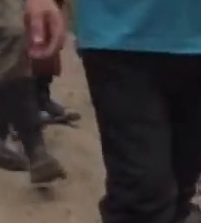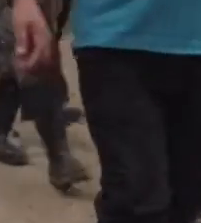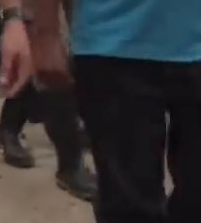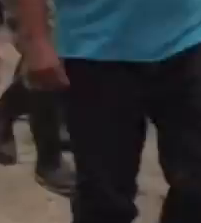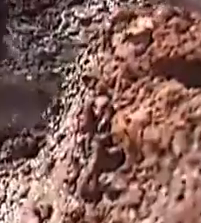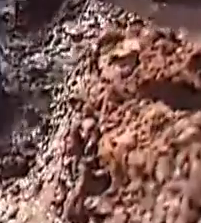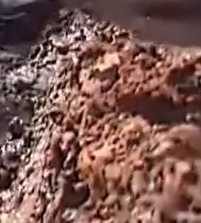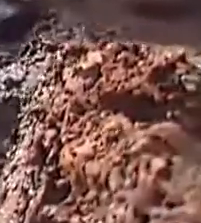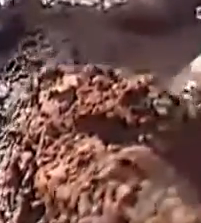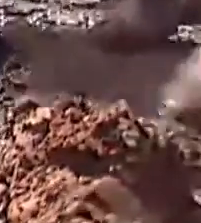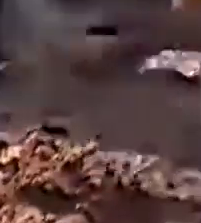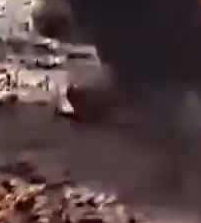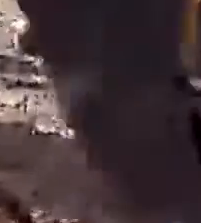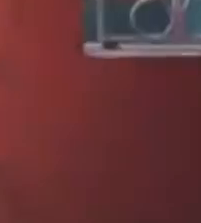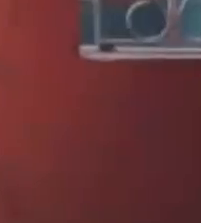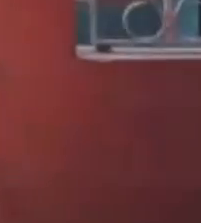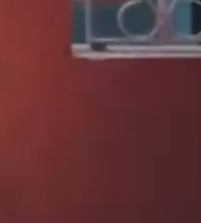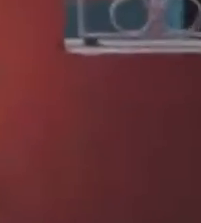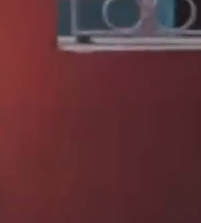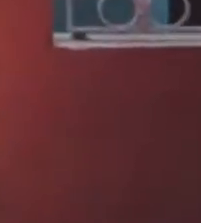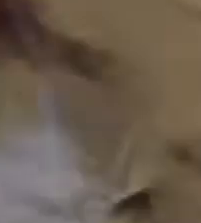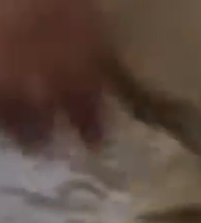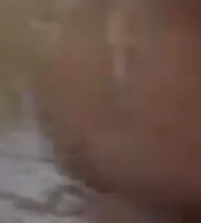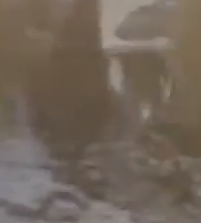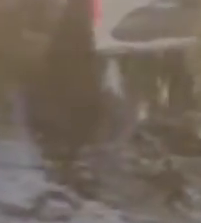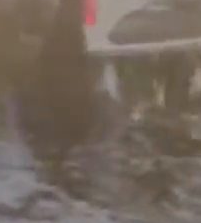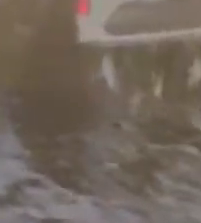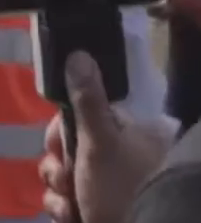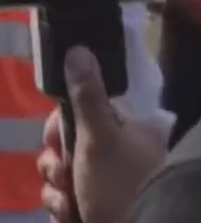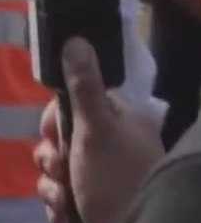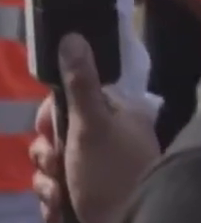Que seamos positivos y